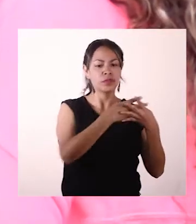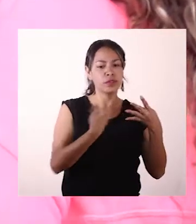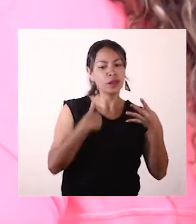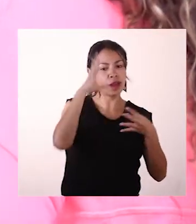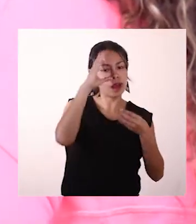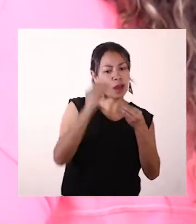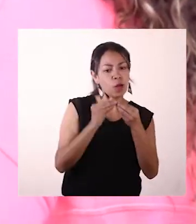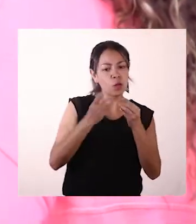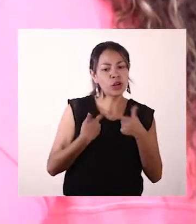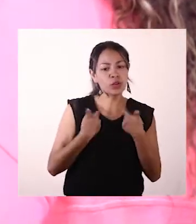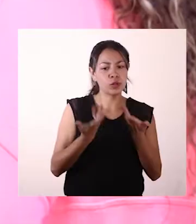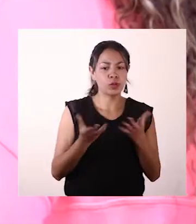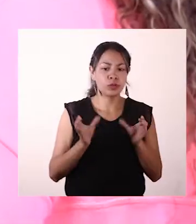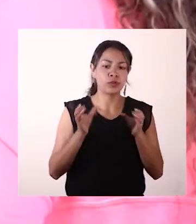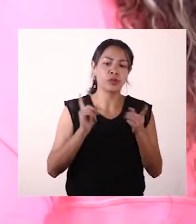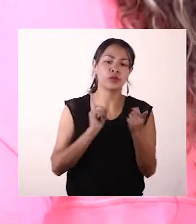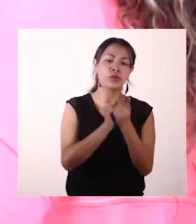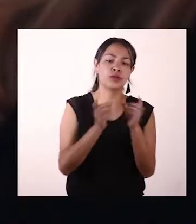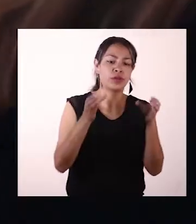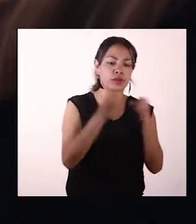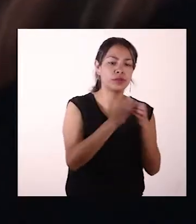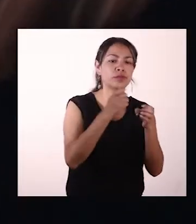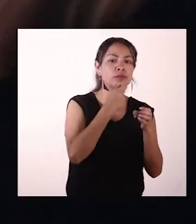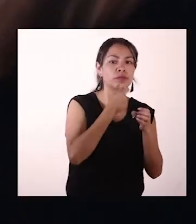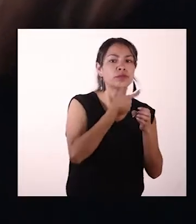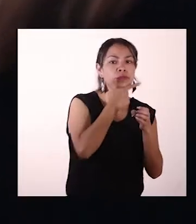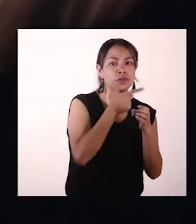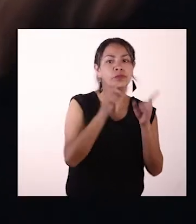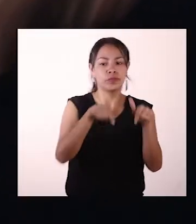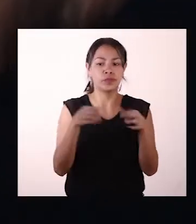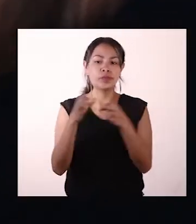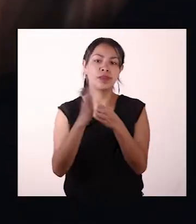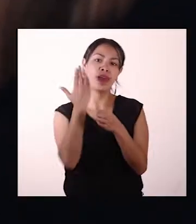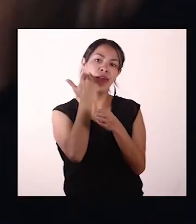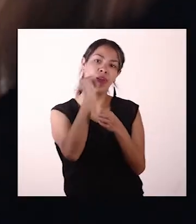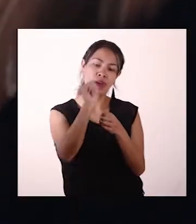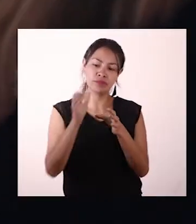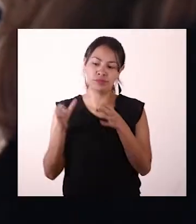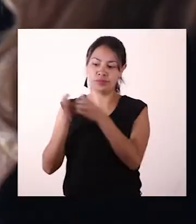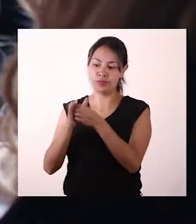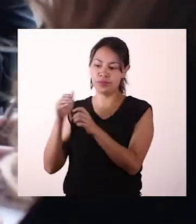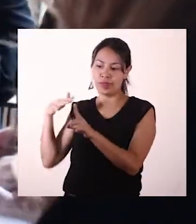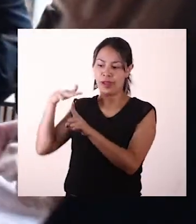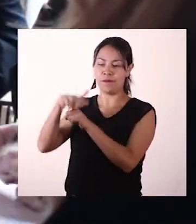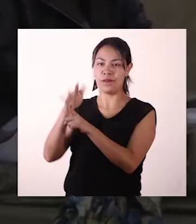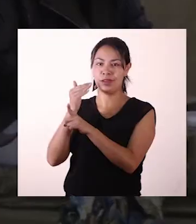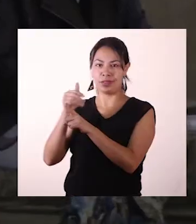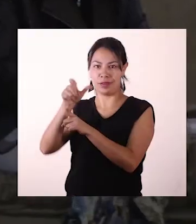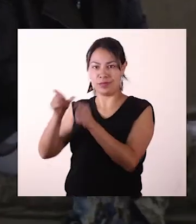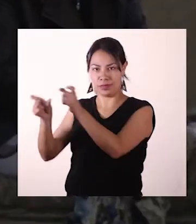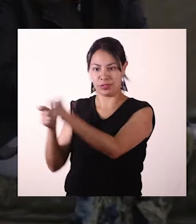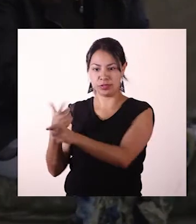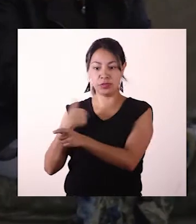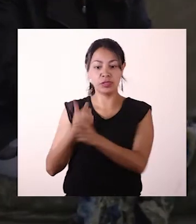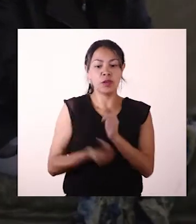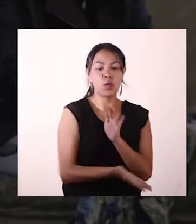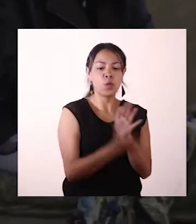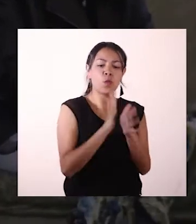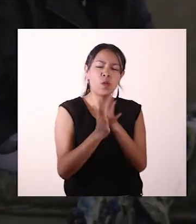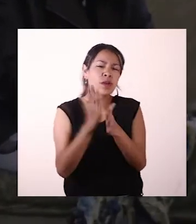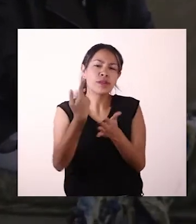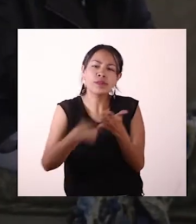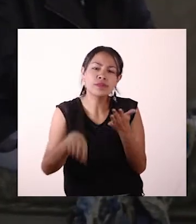agenda de seguimiento con la población LGBTI, la Mesa Departamental de Mujeres y la Mesa de Víctimas, quienes han podido manifestar sus